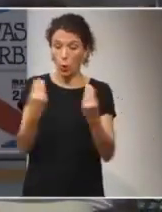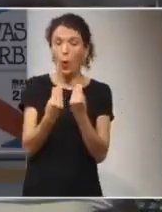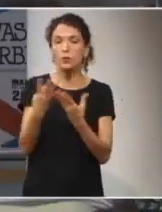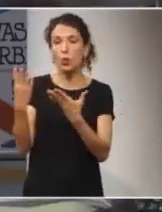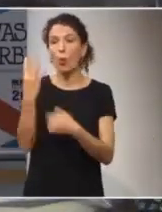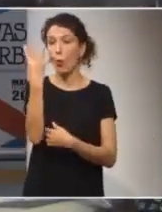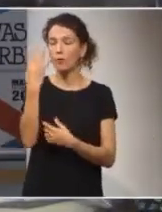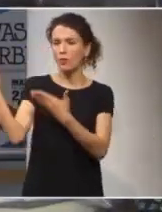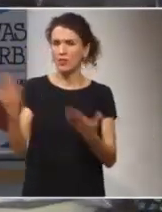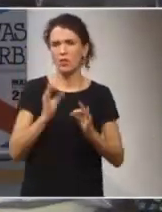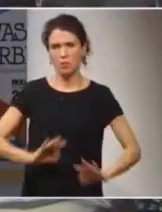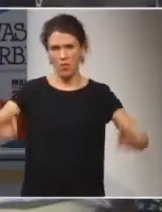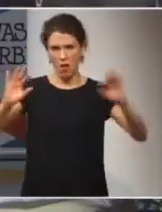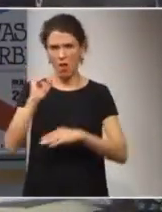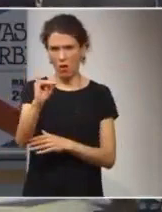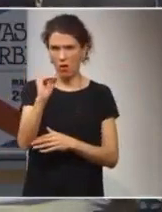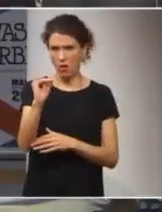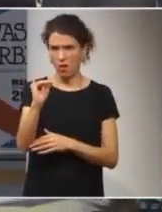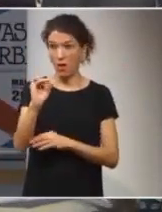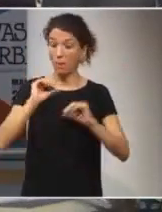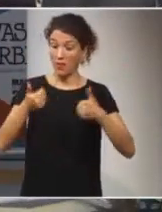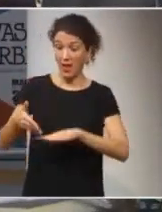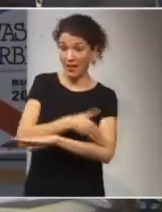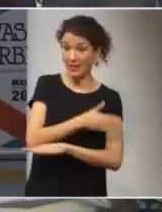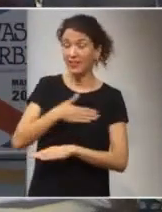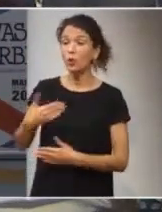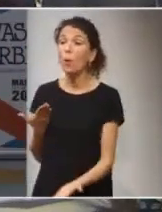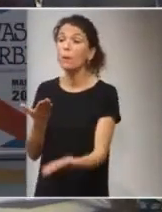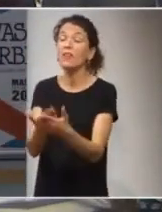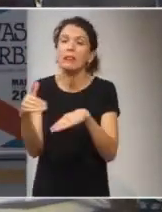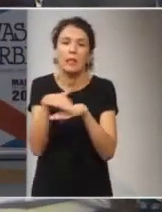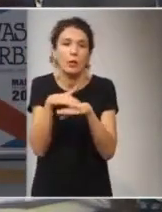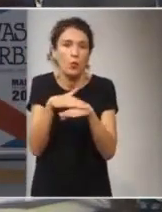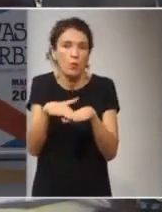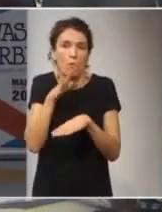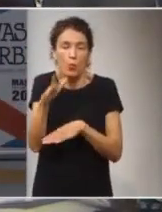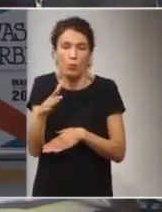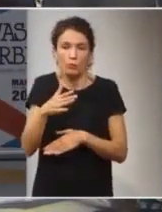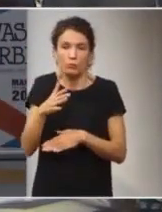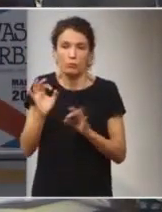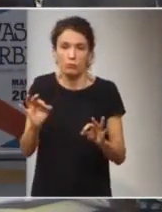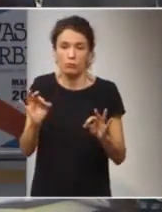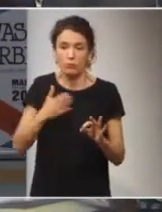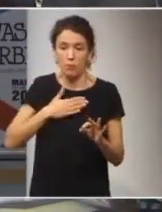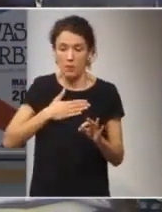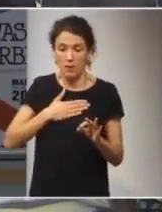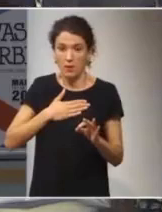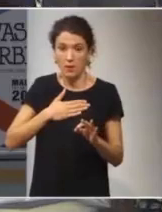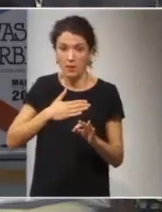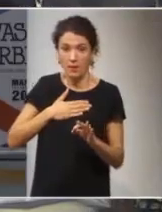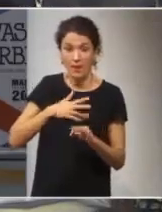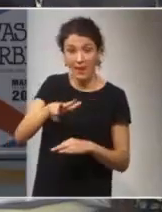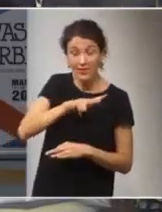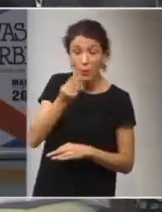invitados especiales. Antes de comenzar voy a pedir disculpas porque mi español